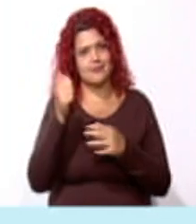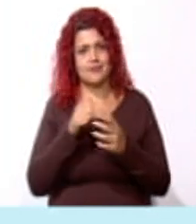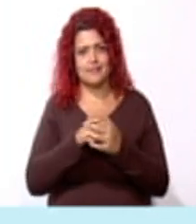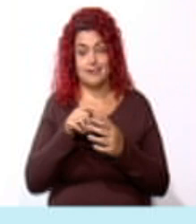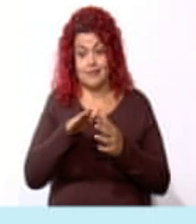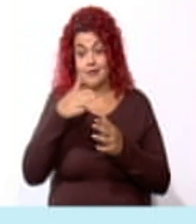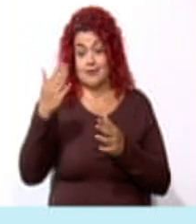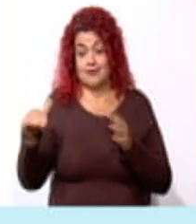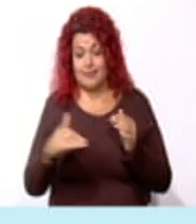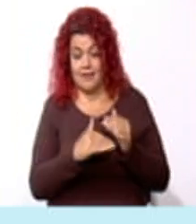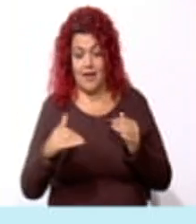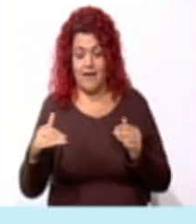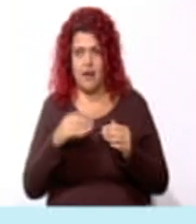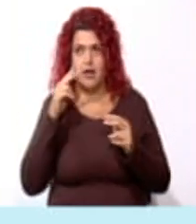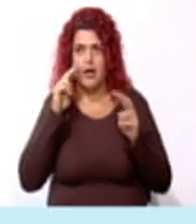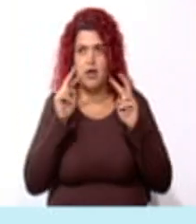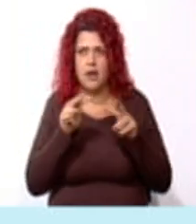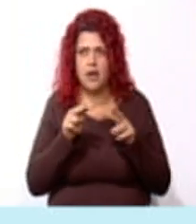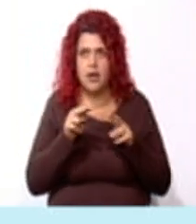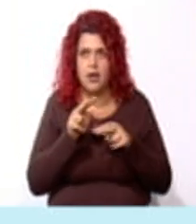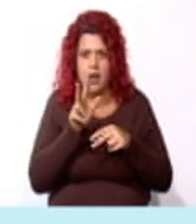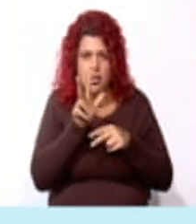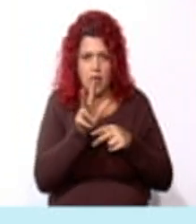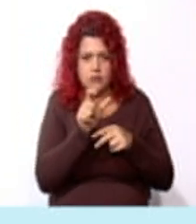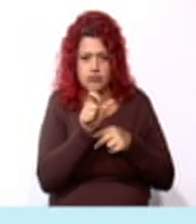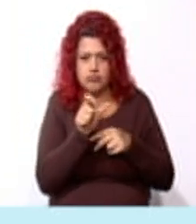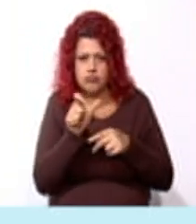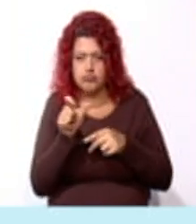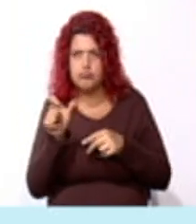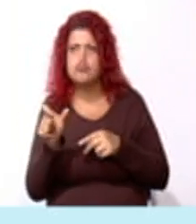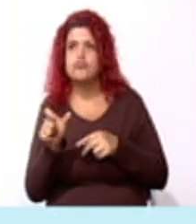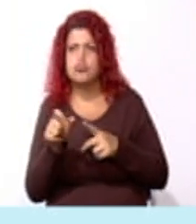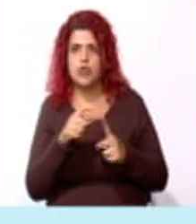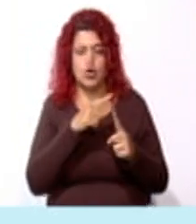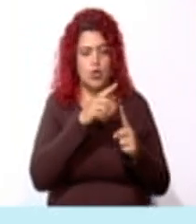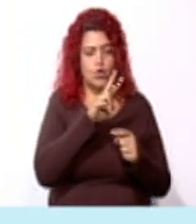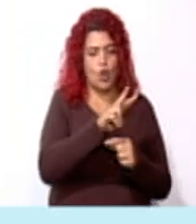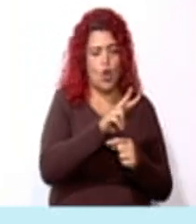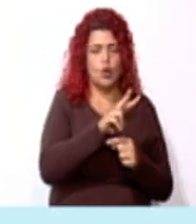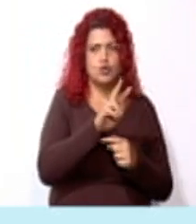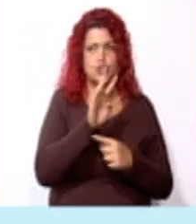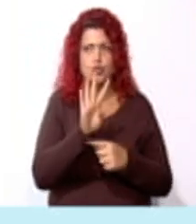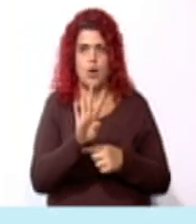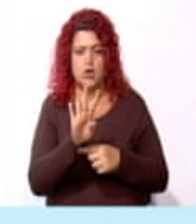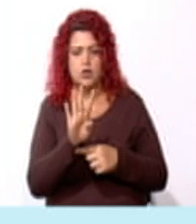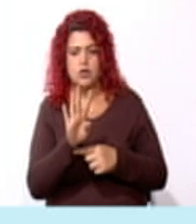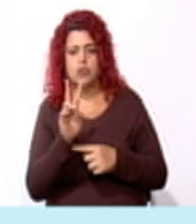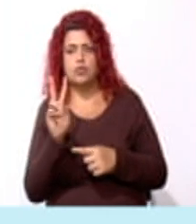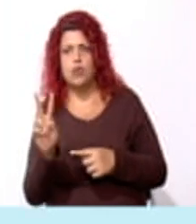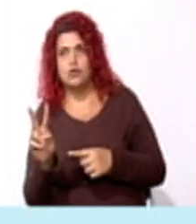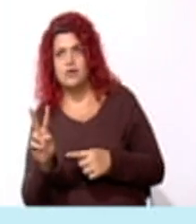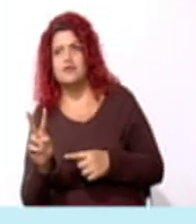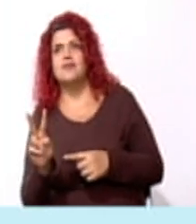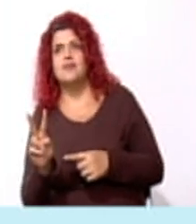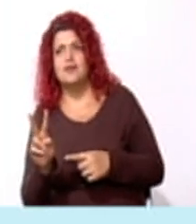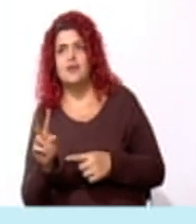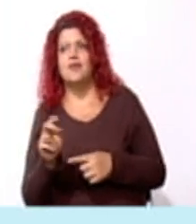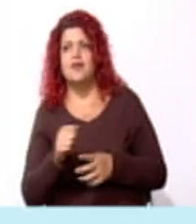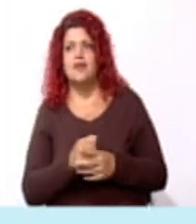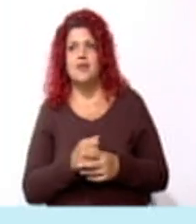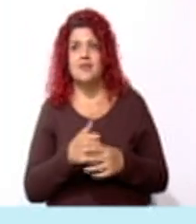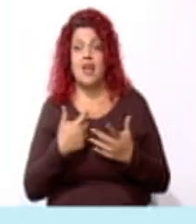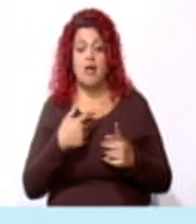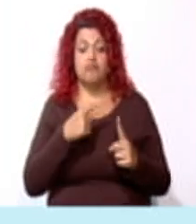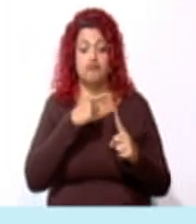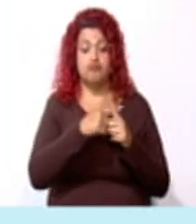lado de abajo se observan tres medidas. Dos centímetros, cuatro centímetros, dos centímetros. Y